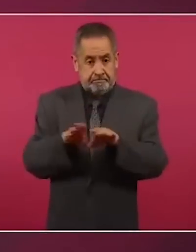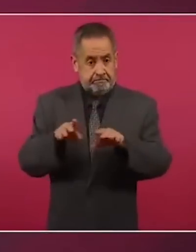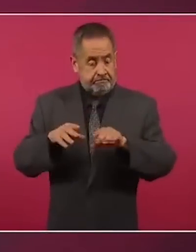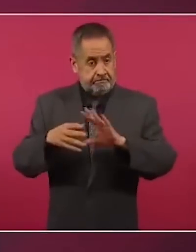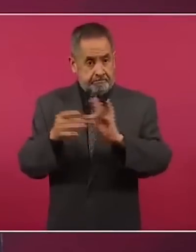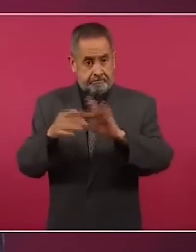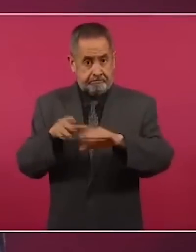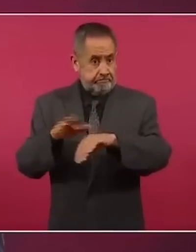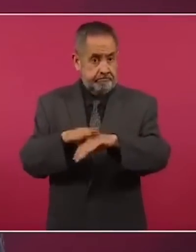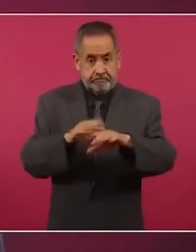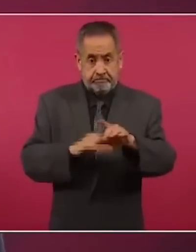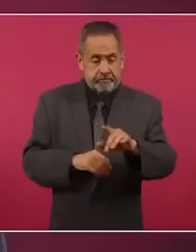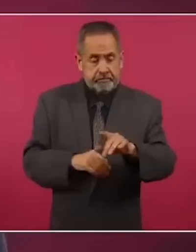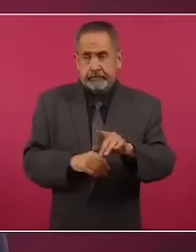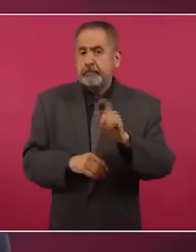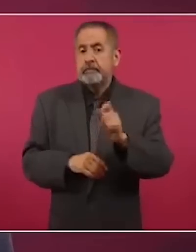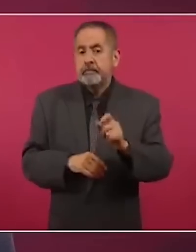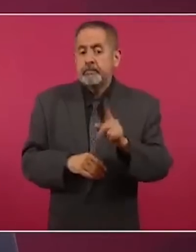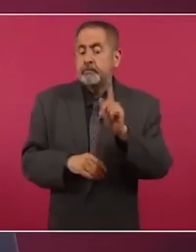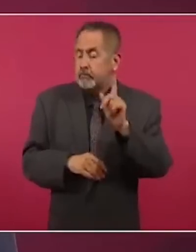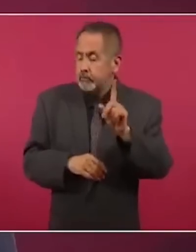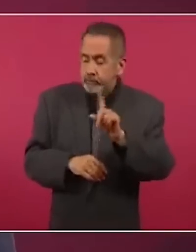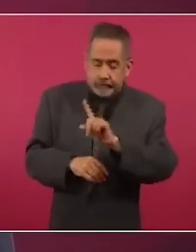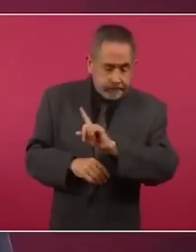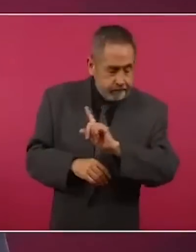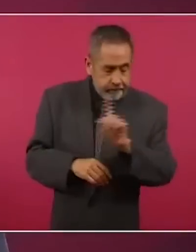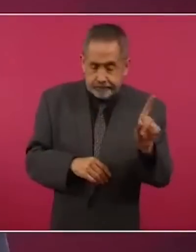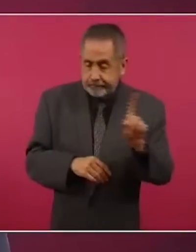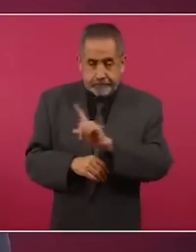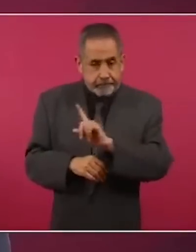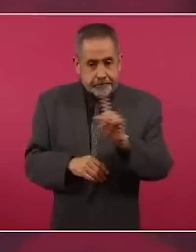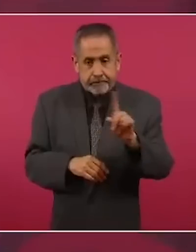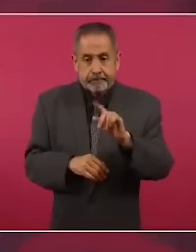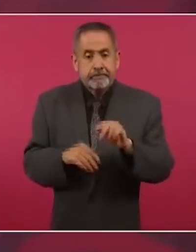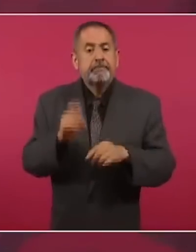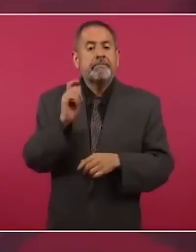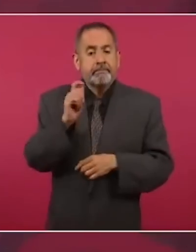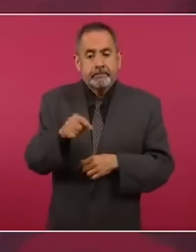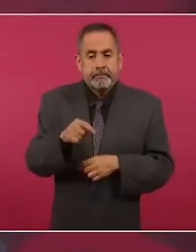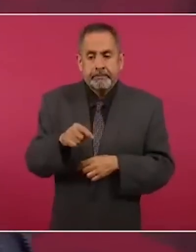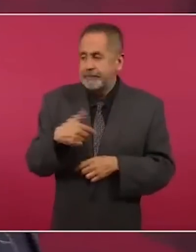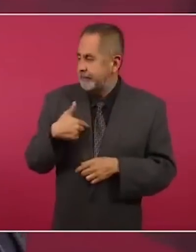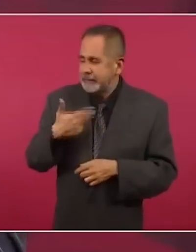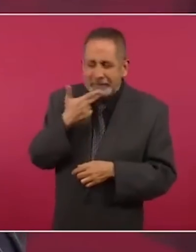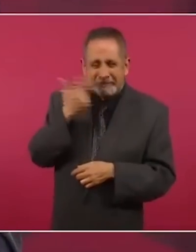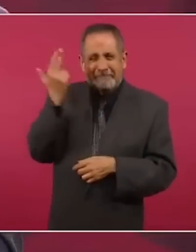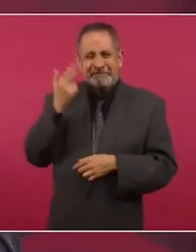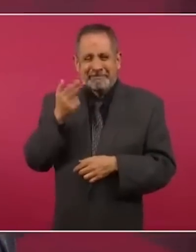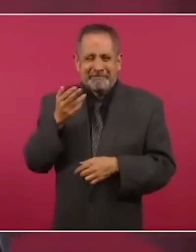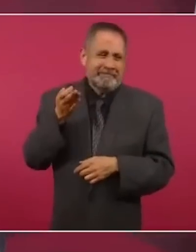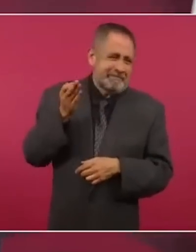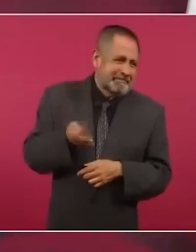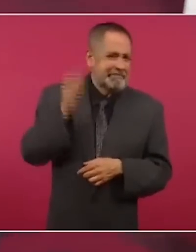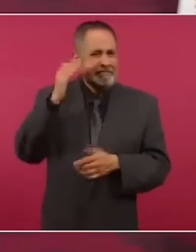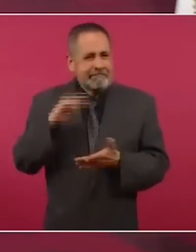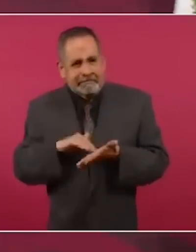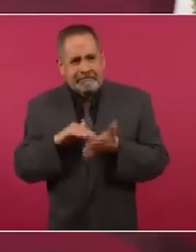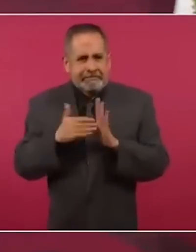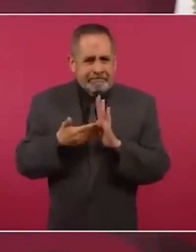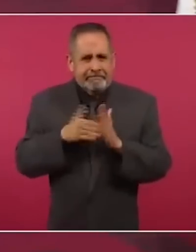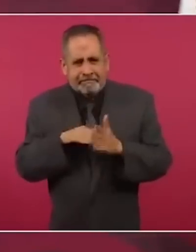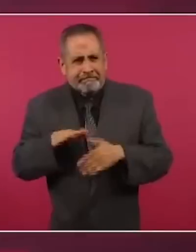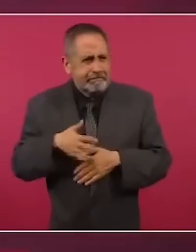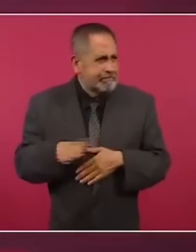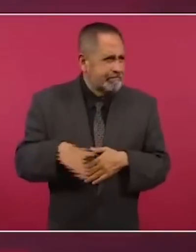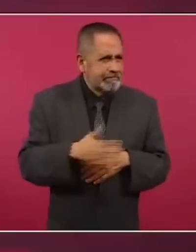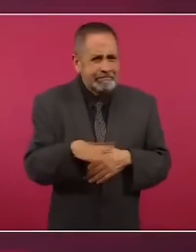se deben de correr los riesgos que implican atravesar nuestro país,